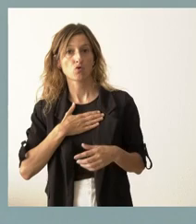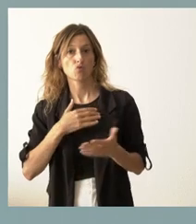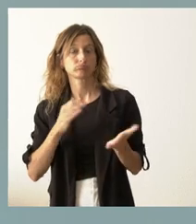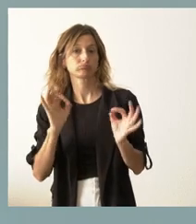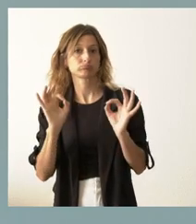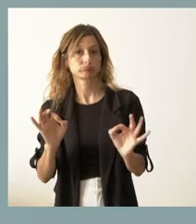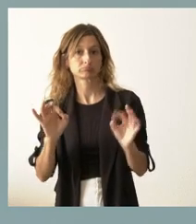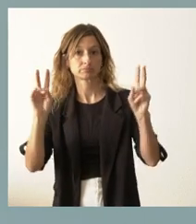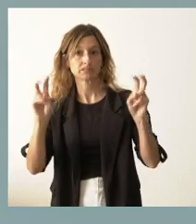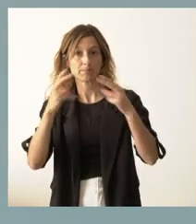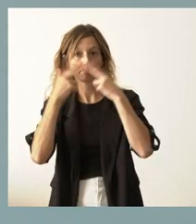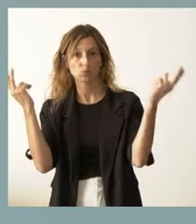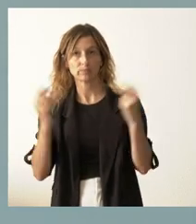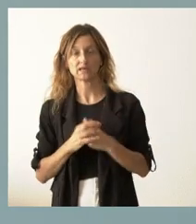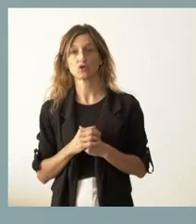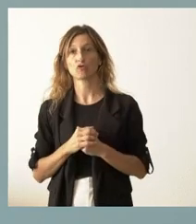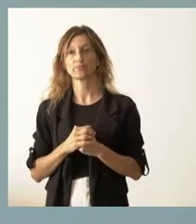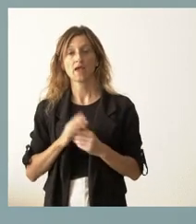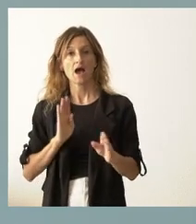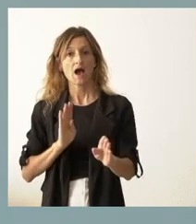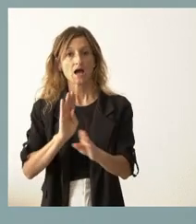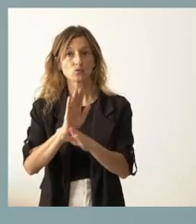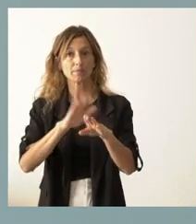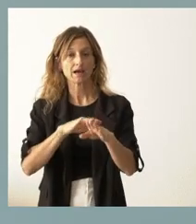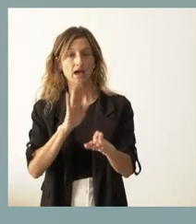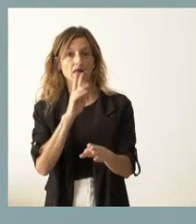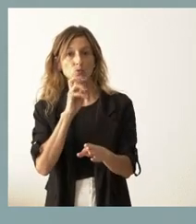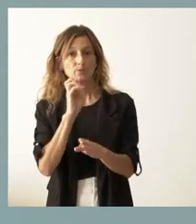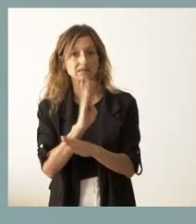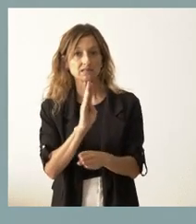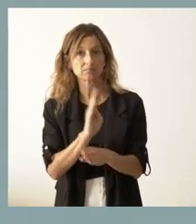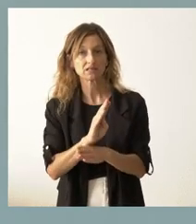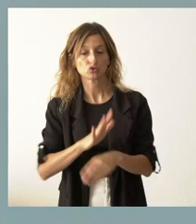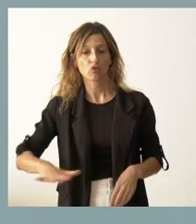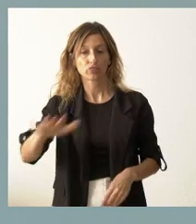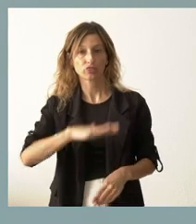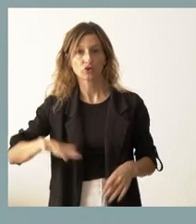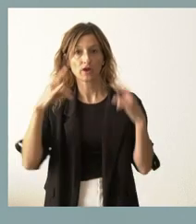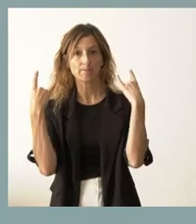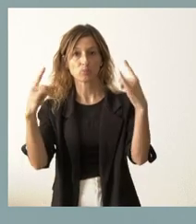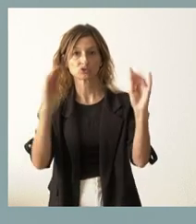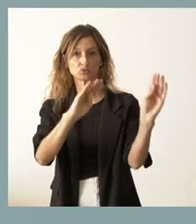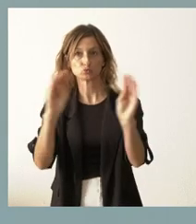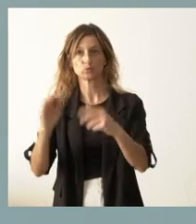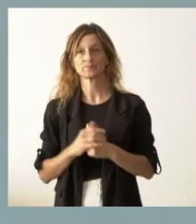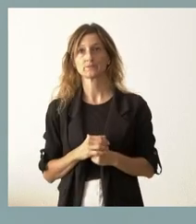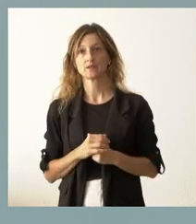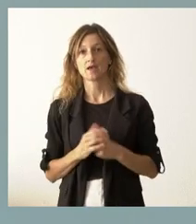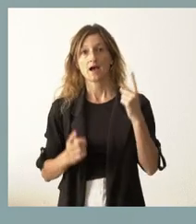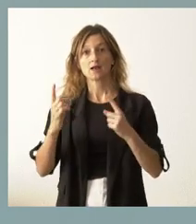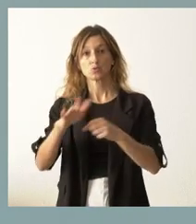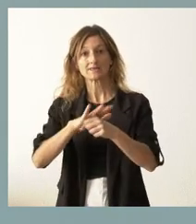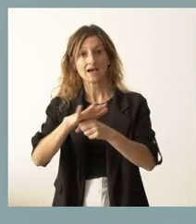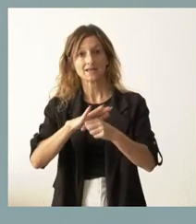de carácter público y son ayudas también para el mantenimiento de sus propios bosques. Hay algunas áreas de la comunidad